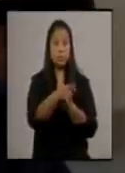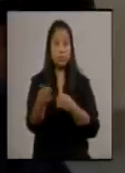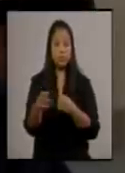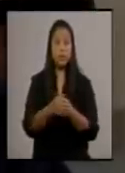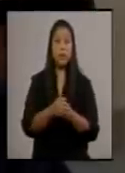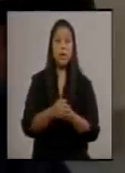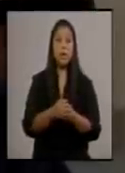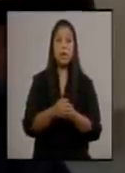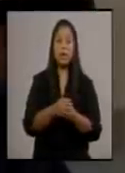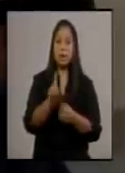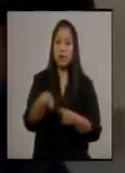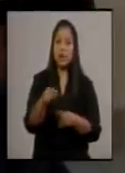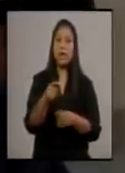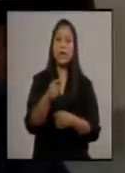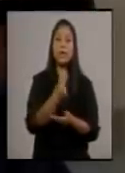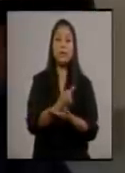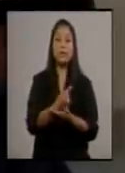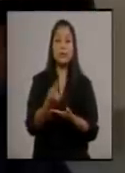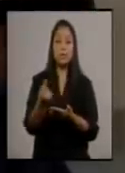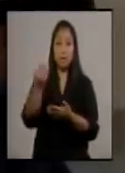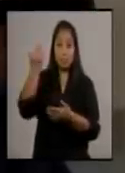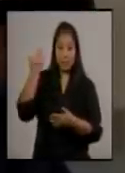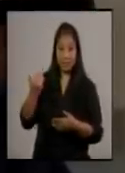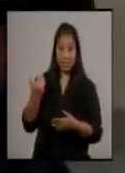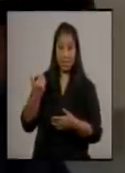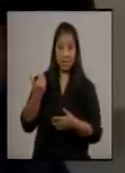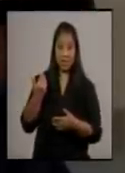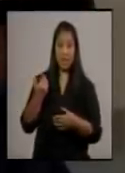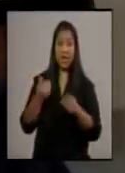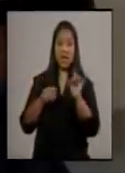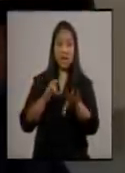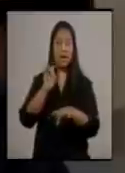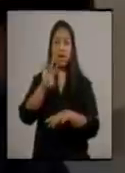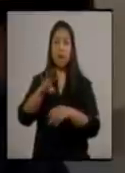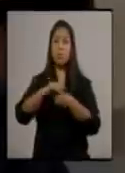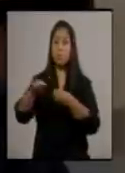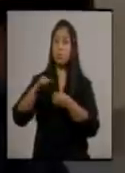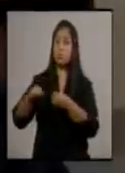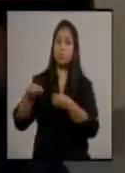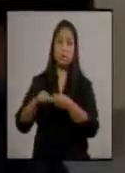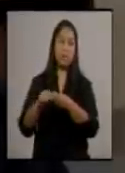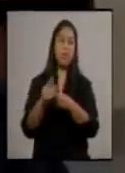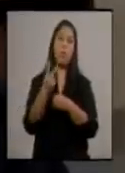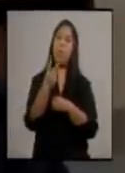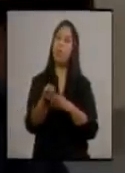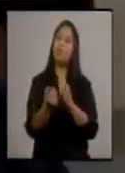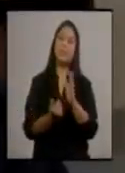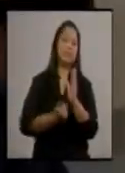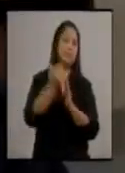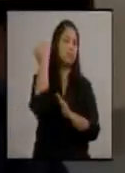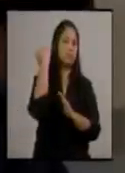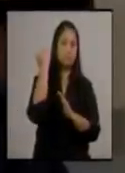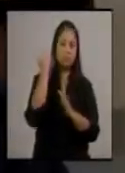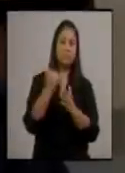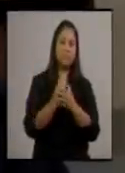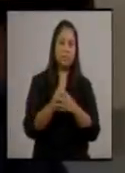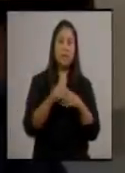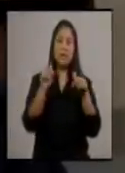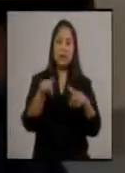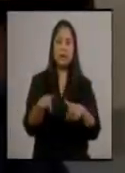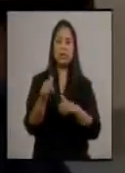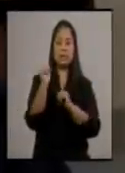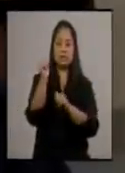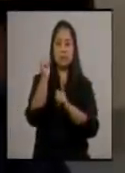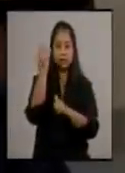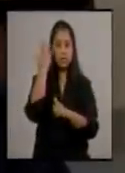del fin de semana pasado en muchos municipios se va a volver a disparar. Vamos a tener esta semana, esta quincena,